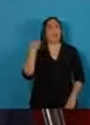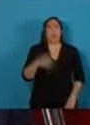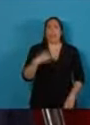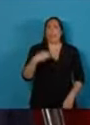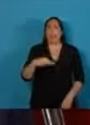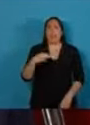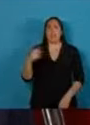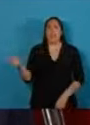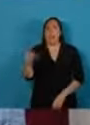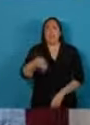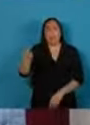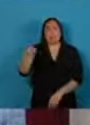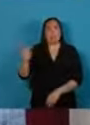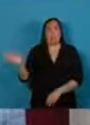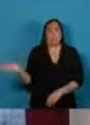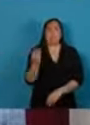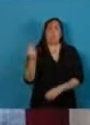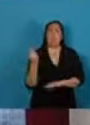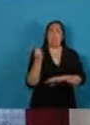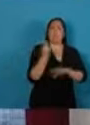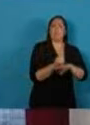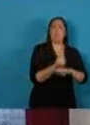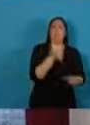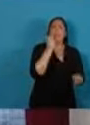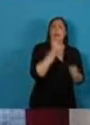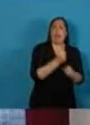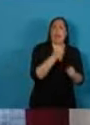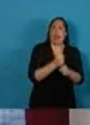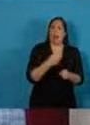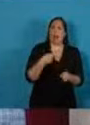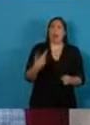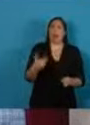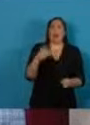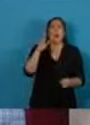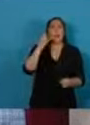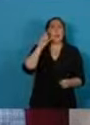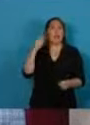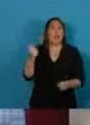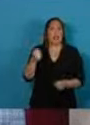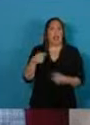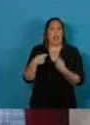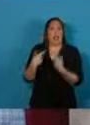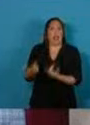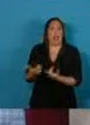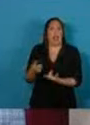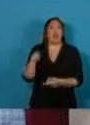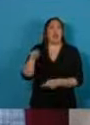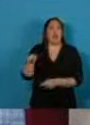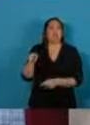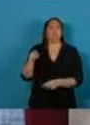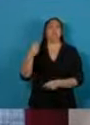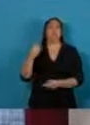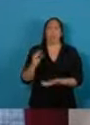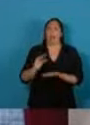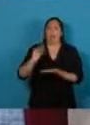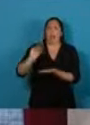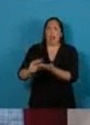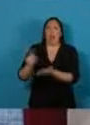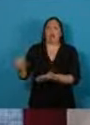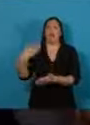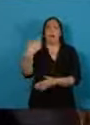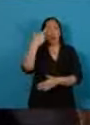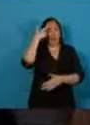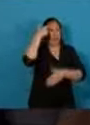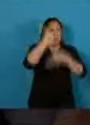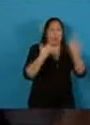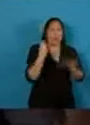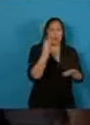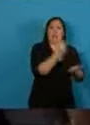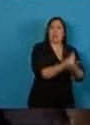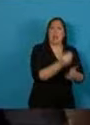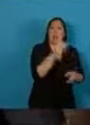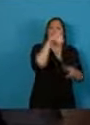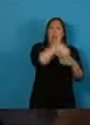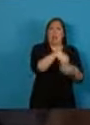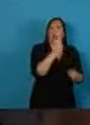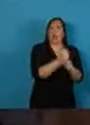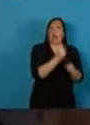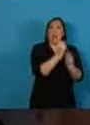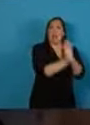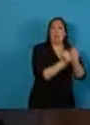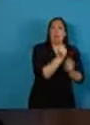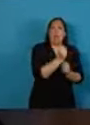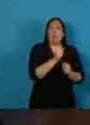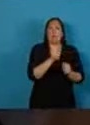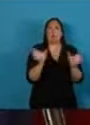primer empleo a través de becas solventadas por el Estado para que jóvenes se capaciten y trabajen en empresas, pymes,